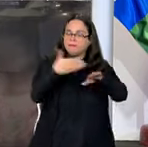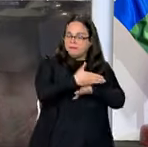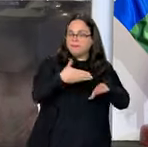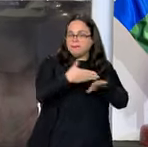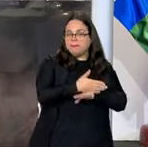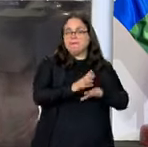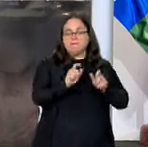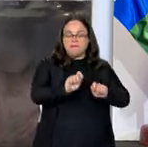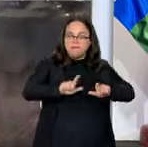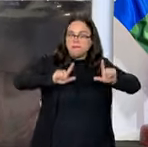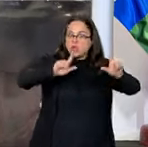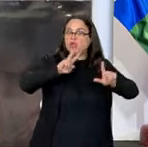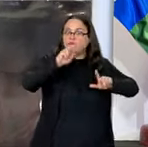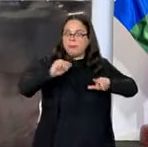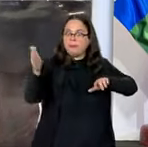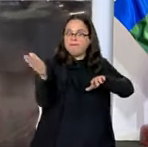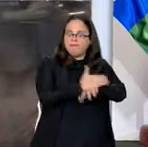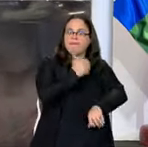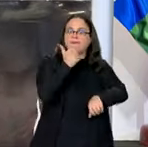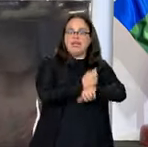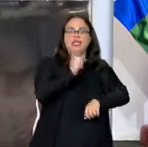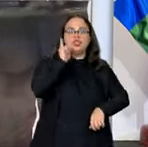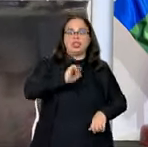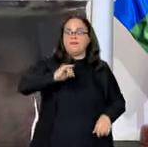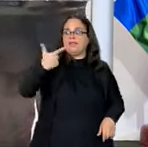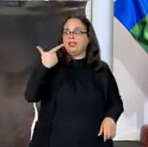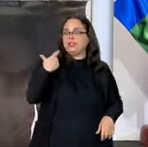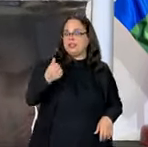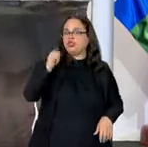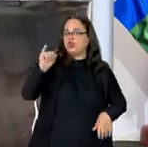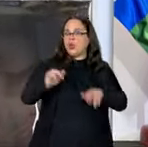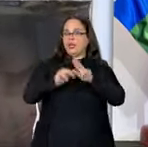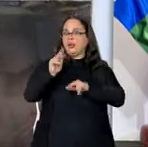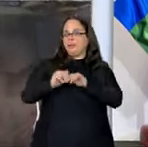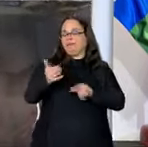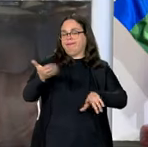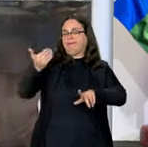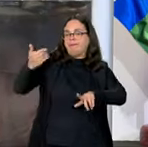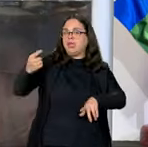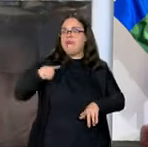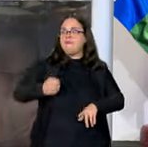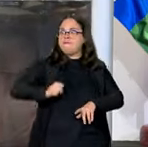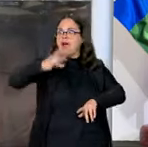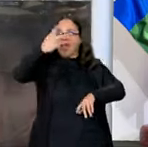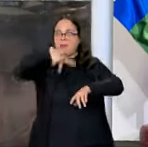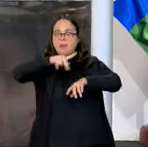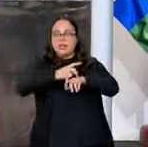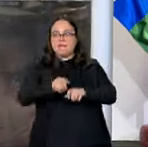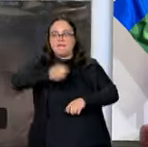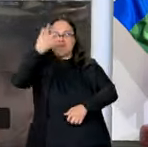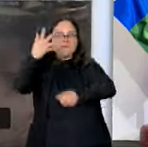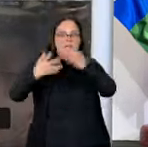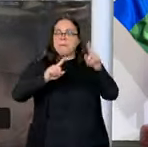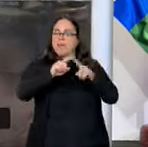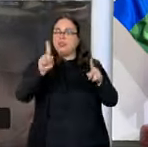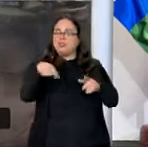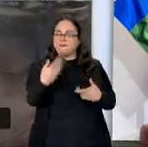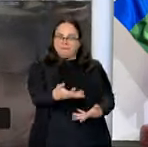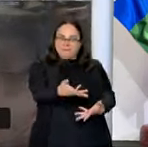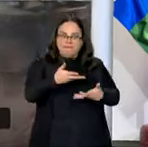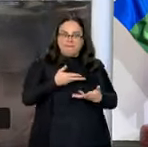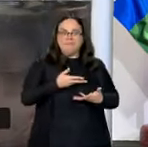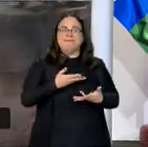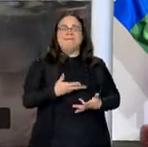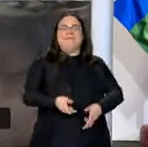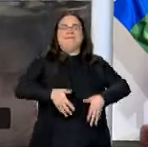manifestar sobre el golpe de estado de 26 de junio. Son varios países que se manifestaron, pero recibimos